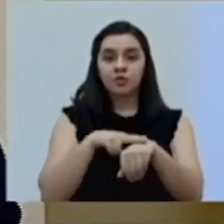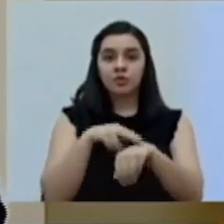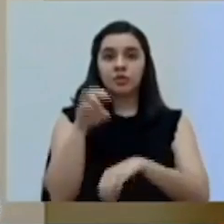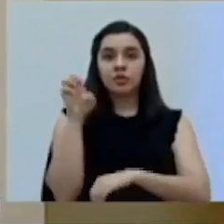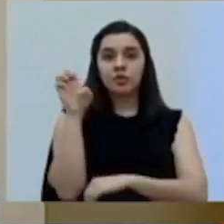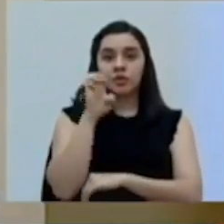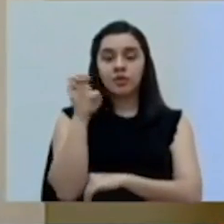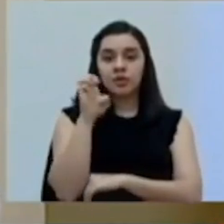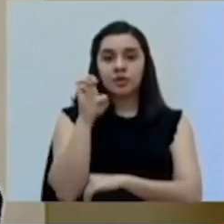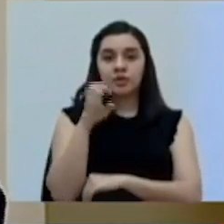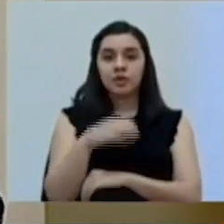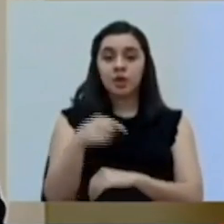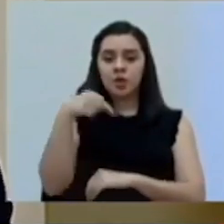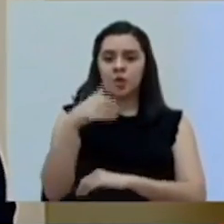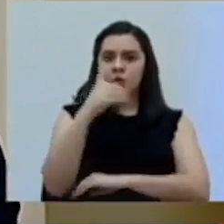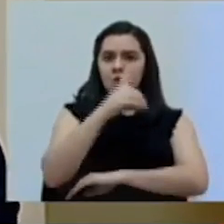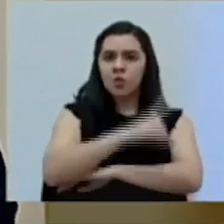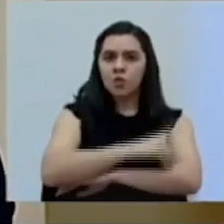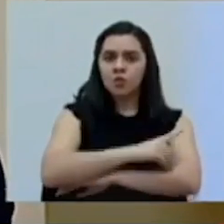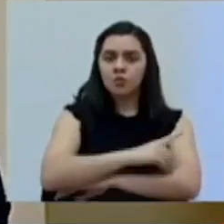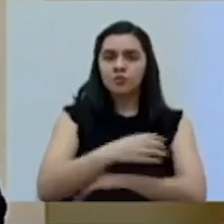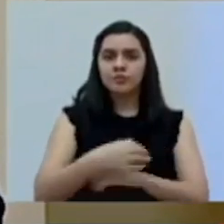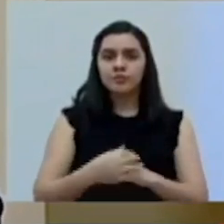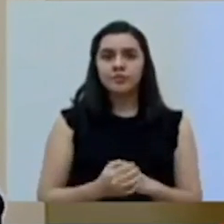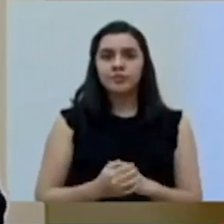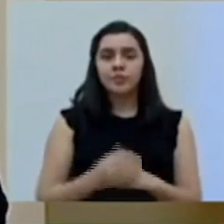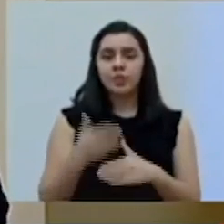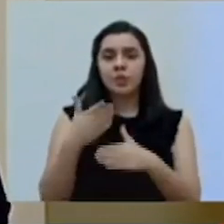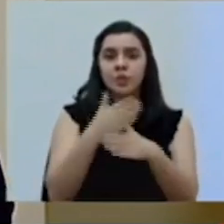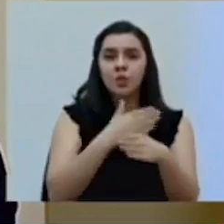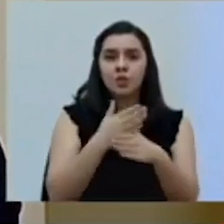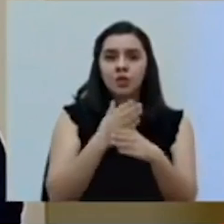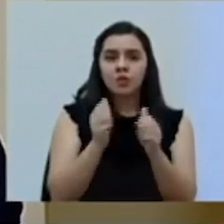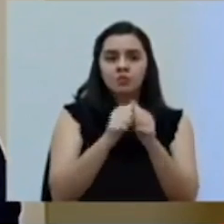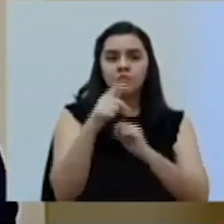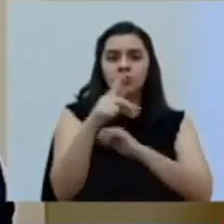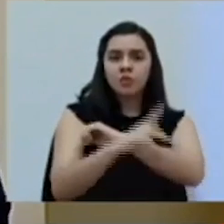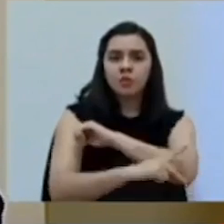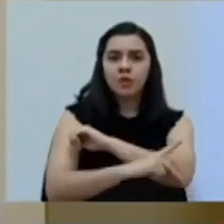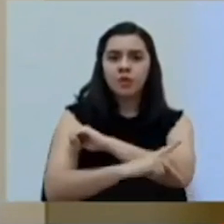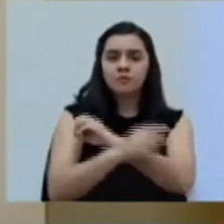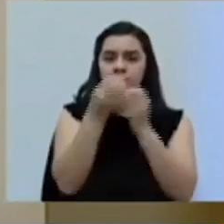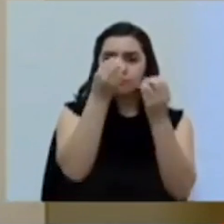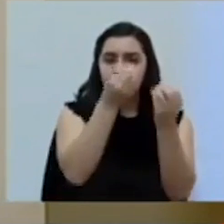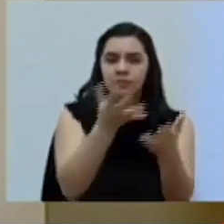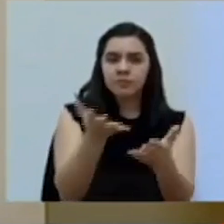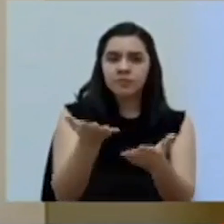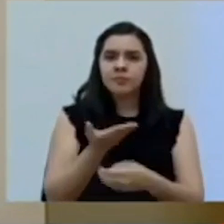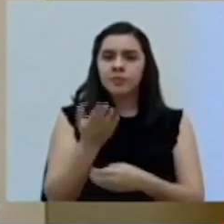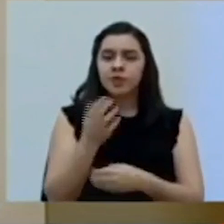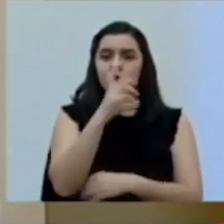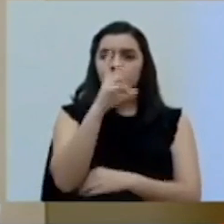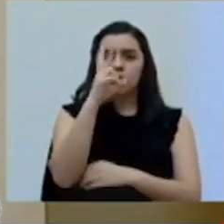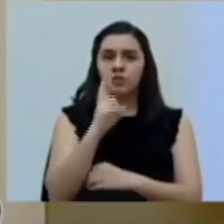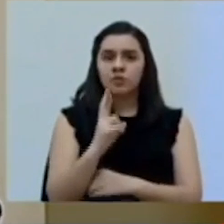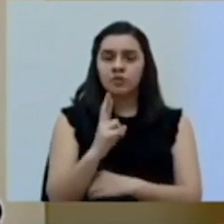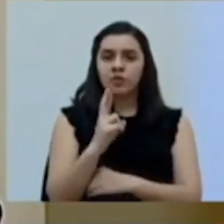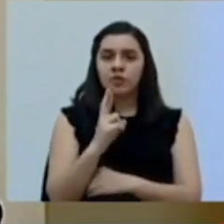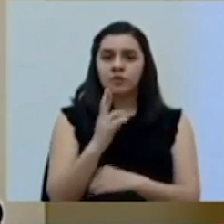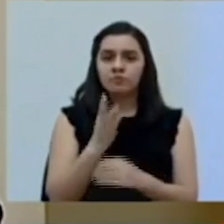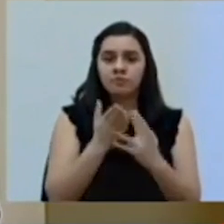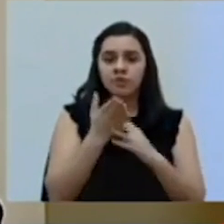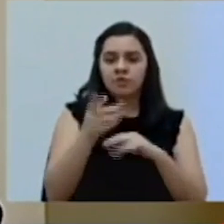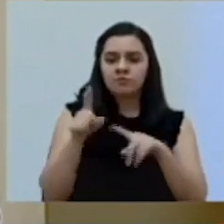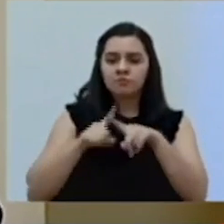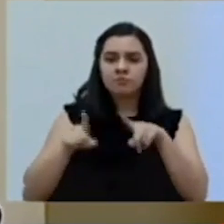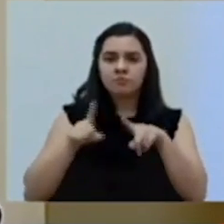Emergencias. El día de hoy compartimos con el país el anuncio de que Costa Rica, a través de